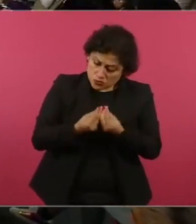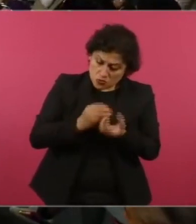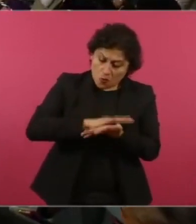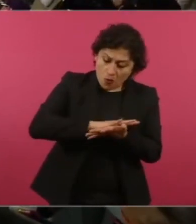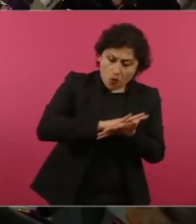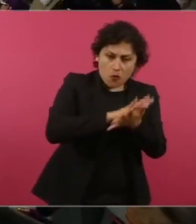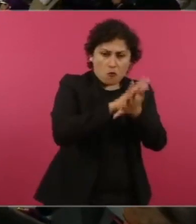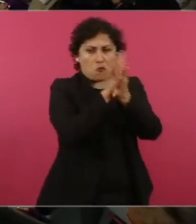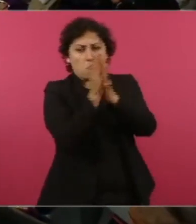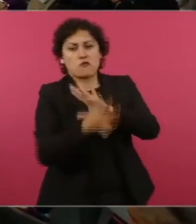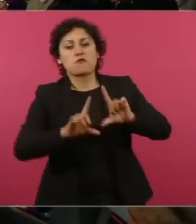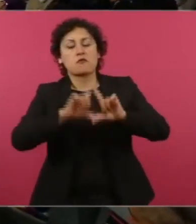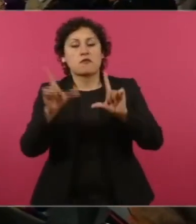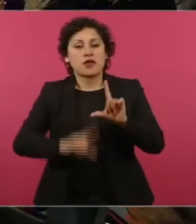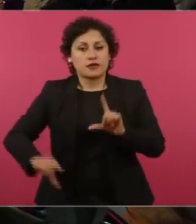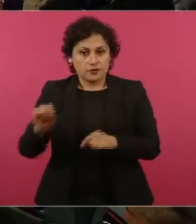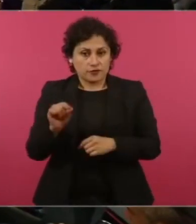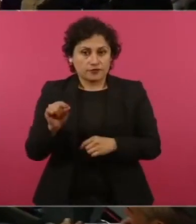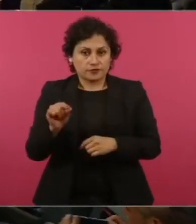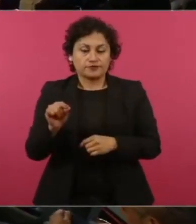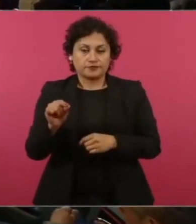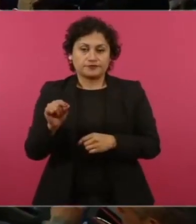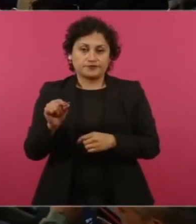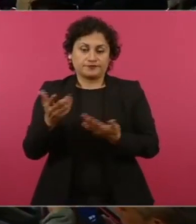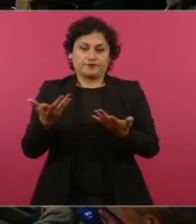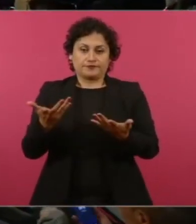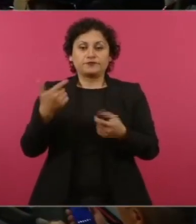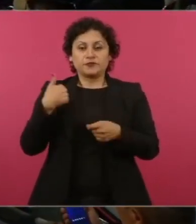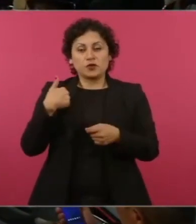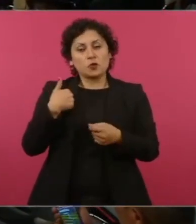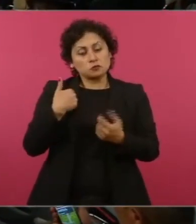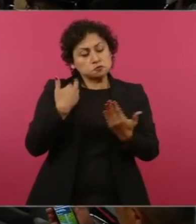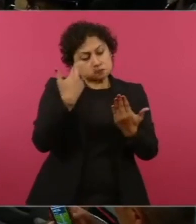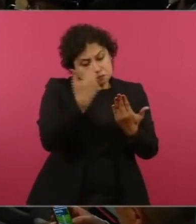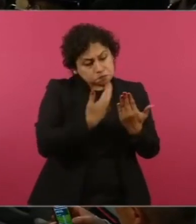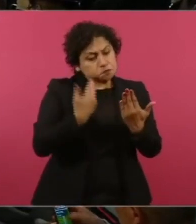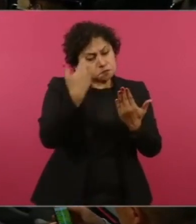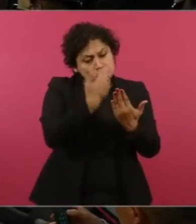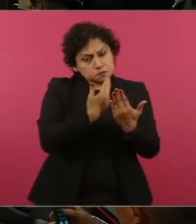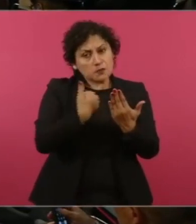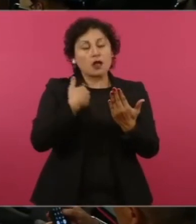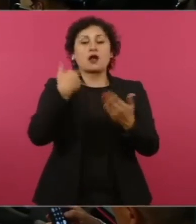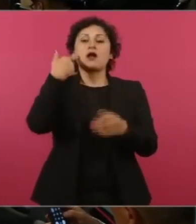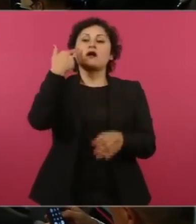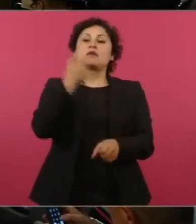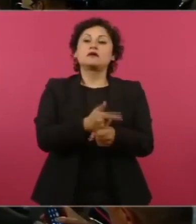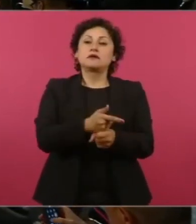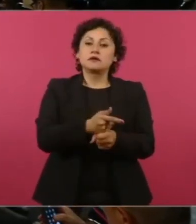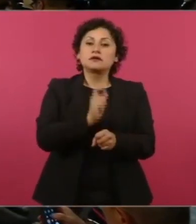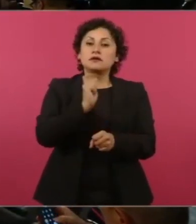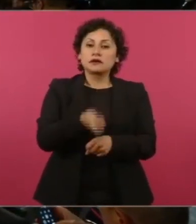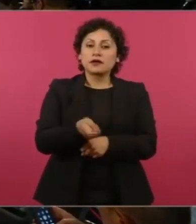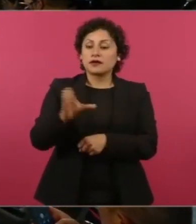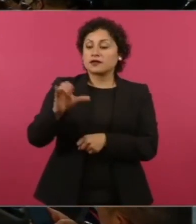y me encontré que Ciro Gómez